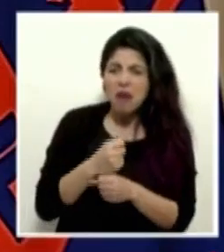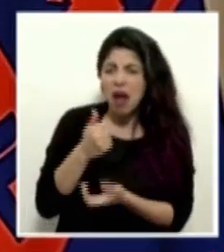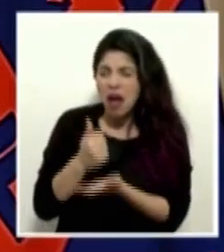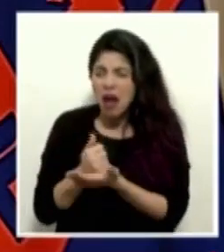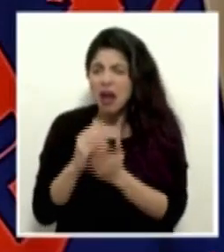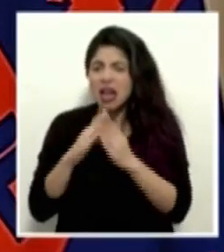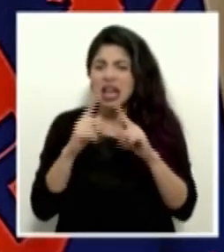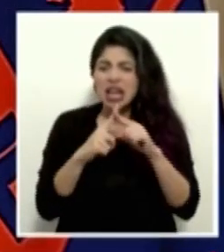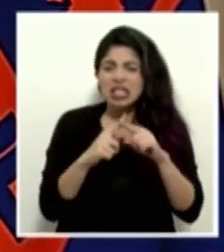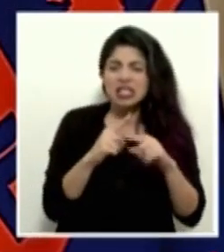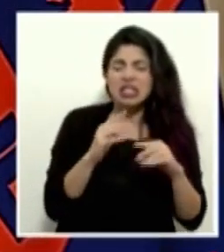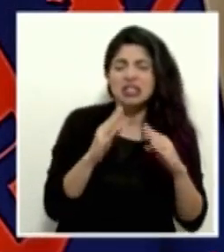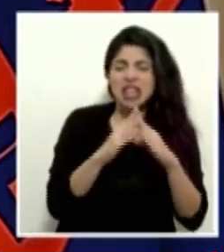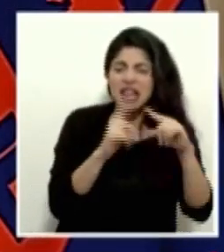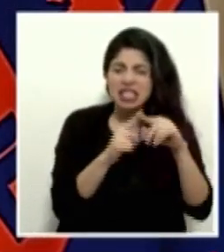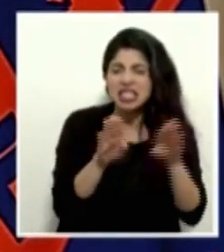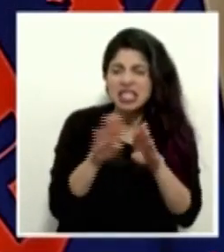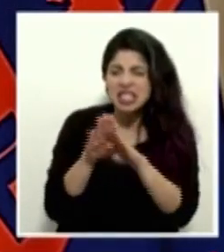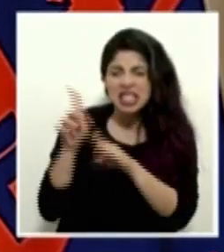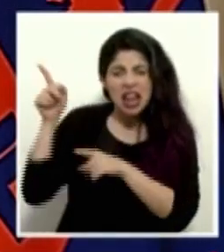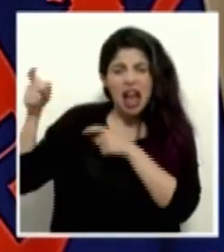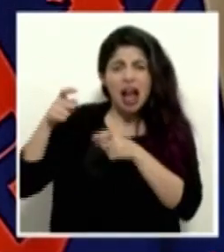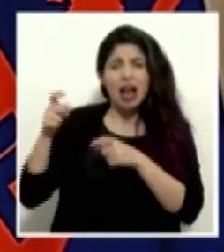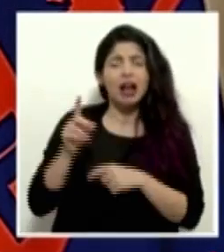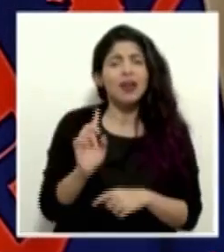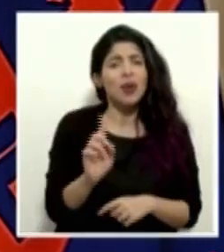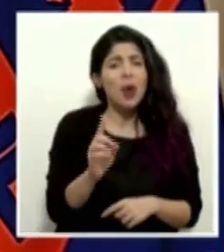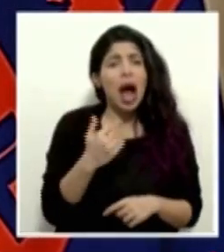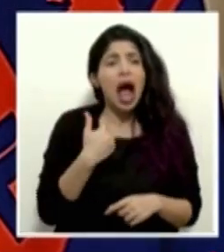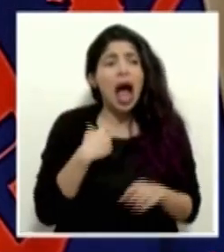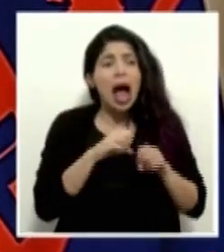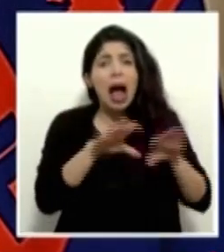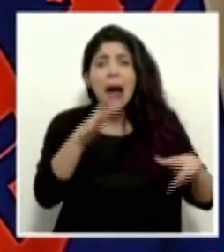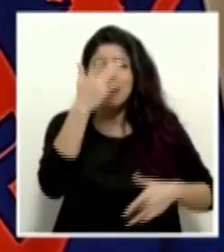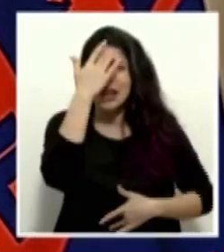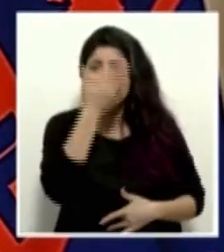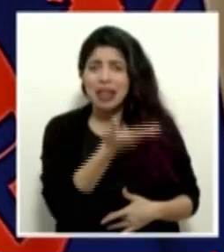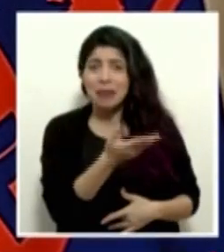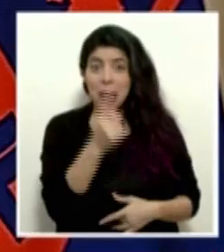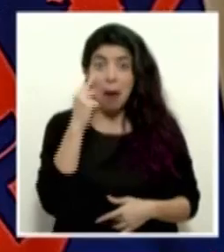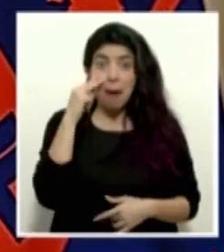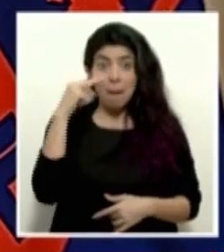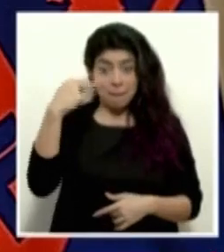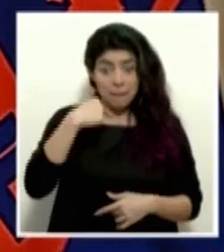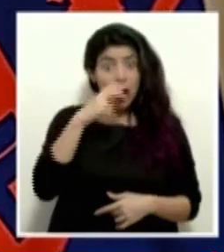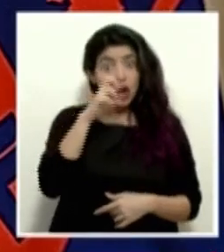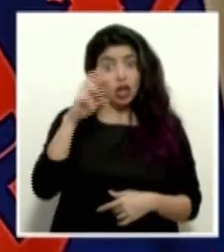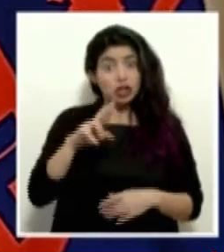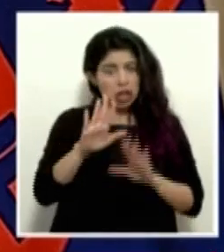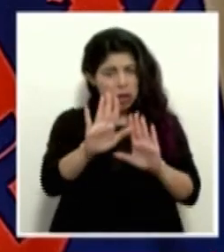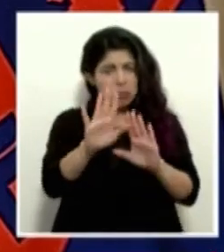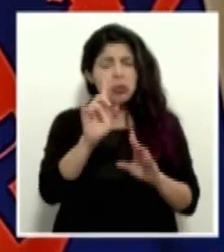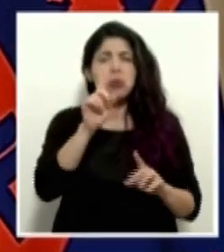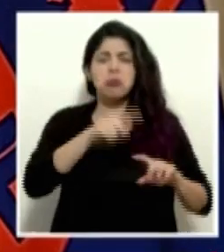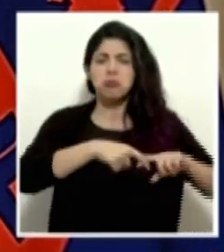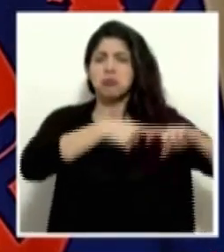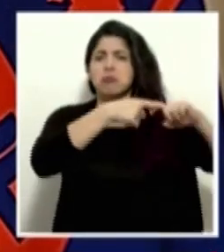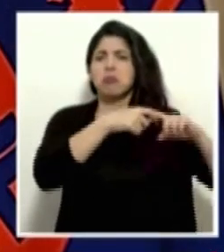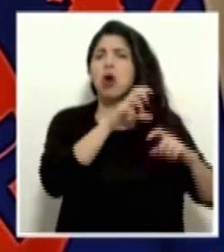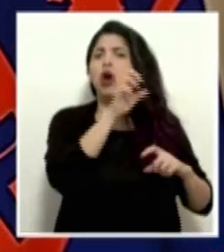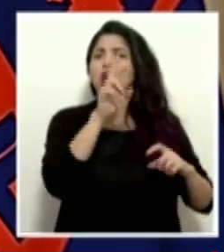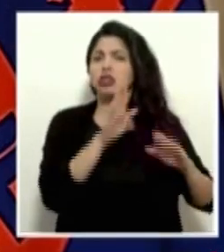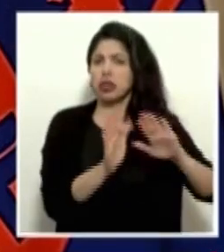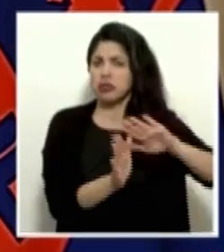las iglesias cierren, pero hay una pandemia. Y no nos enfoquemos en Costa Rica por unos minutos. Miremos